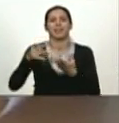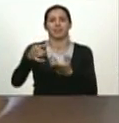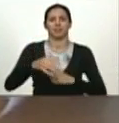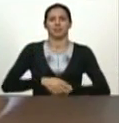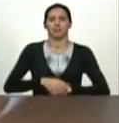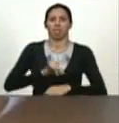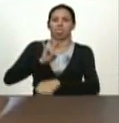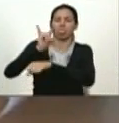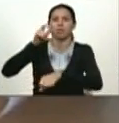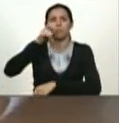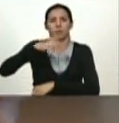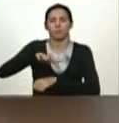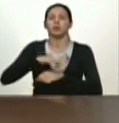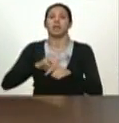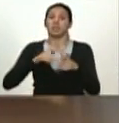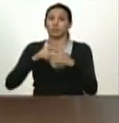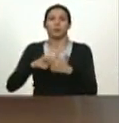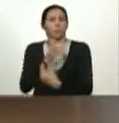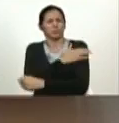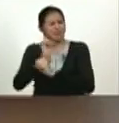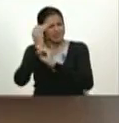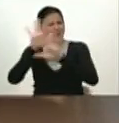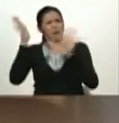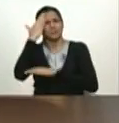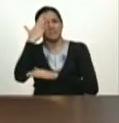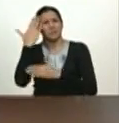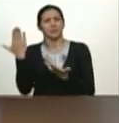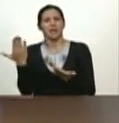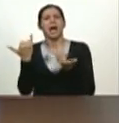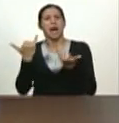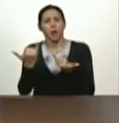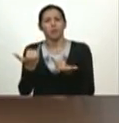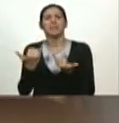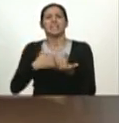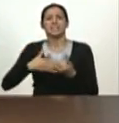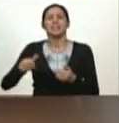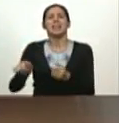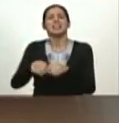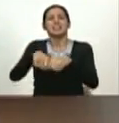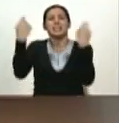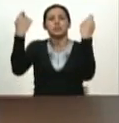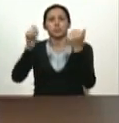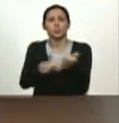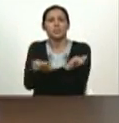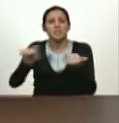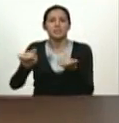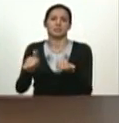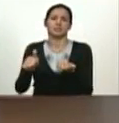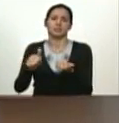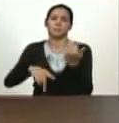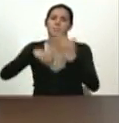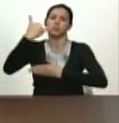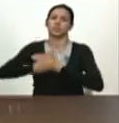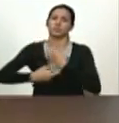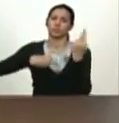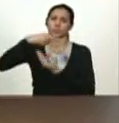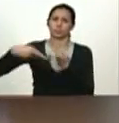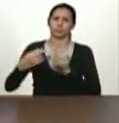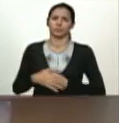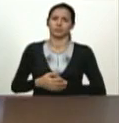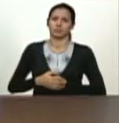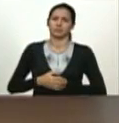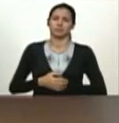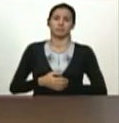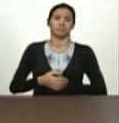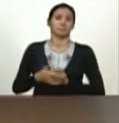clara. Quiere destruir y cree que llegó el momento de destruir este proyecto, este ensayo histórico hermoso de revolución en paz y en democracia.